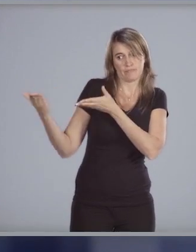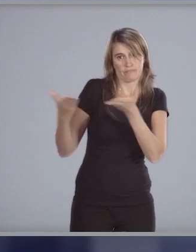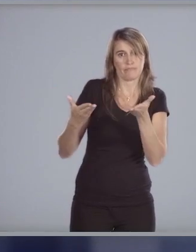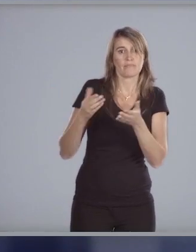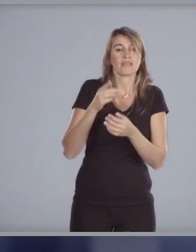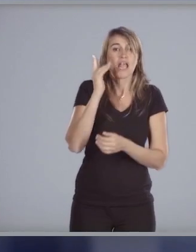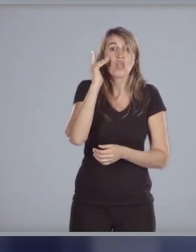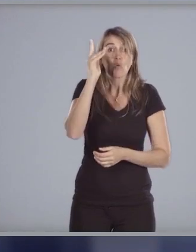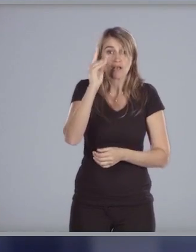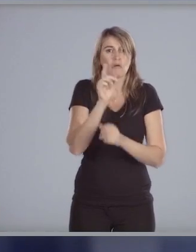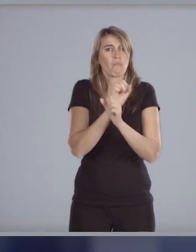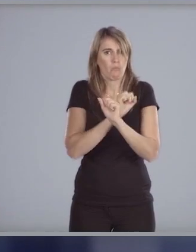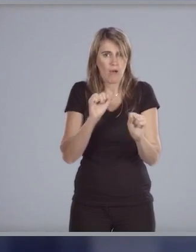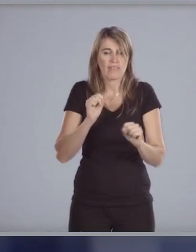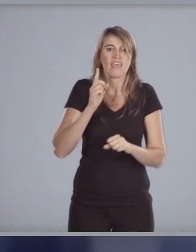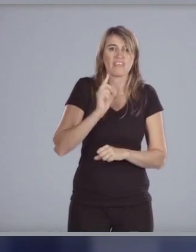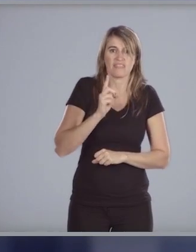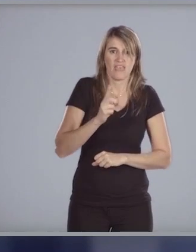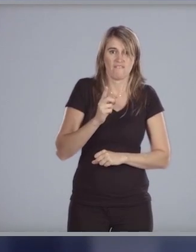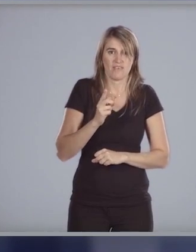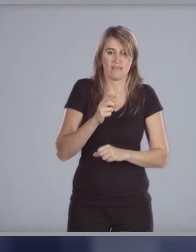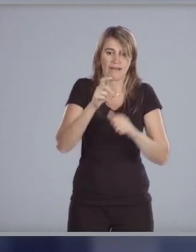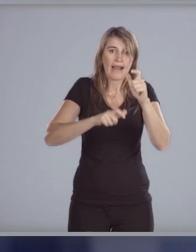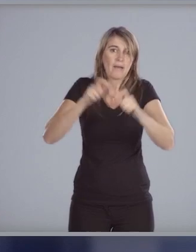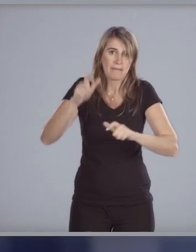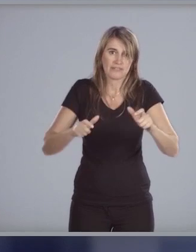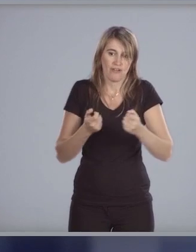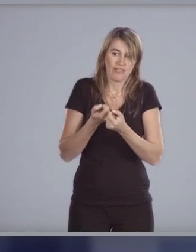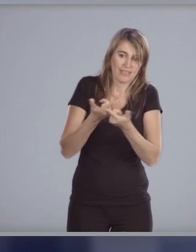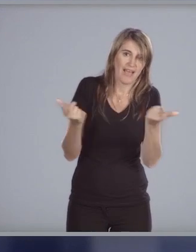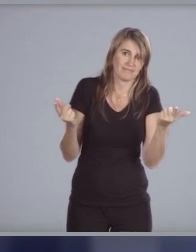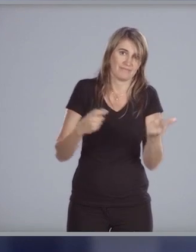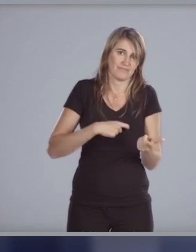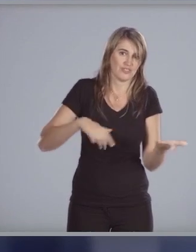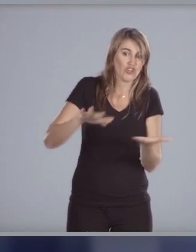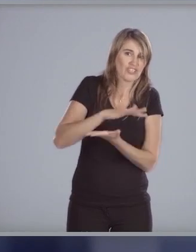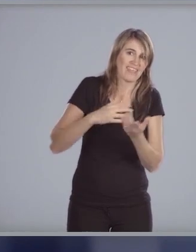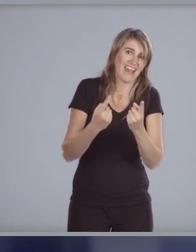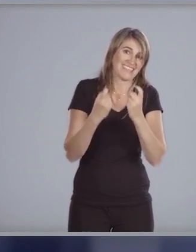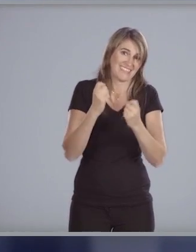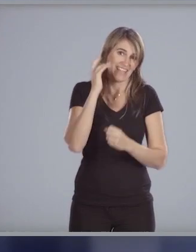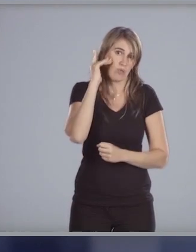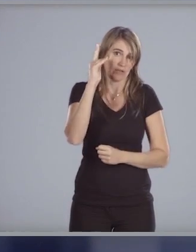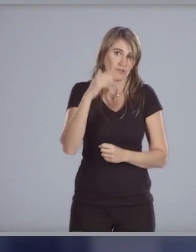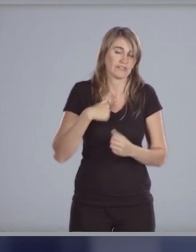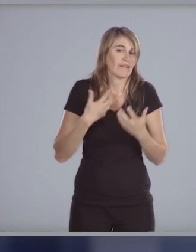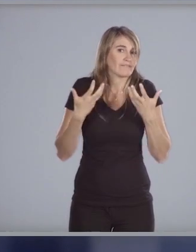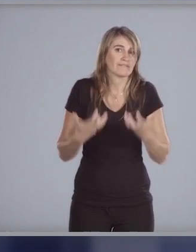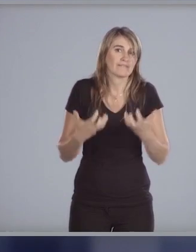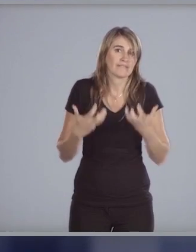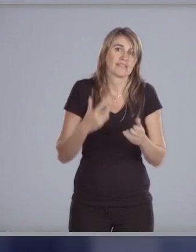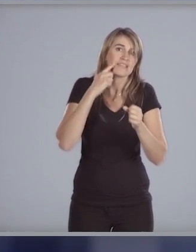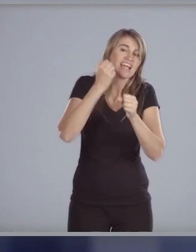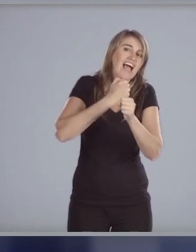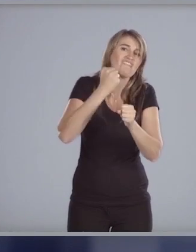educación puede y debe ofrecer a la gente y a la sociedad deseamos y